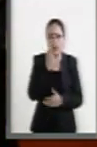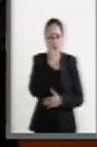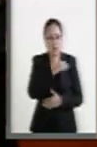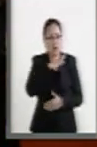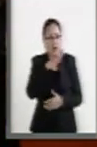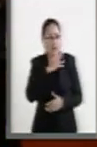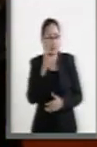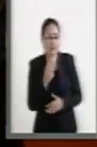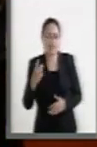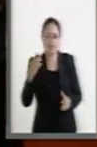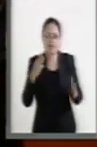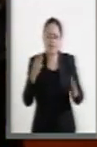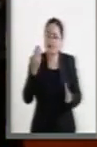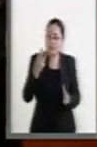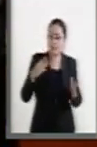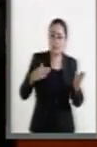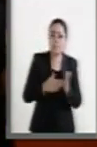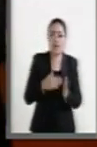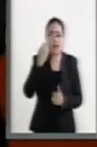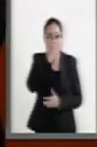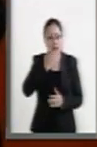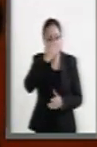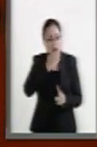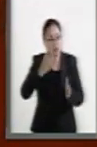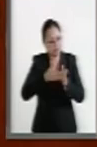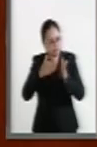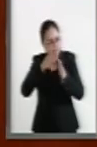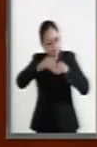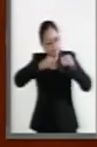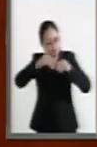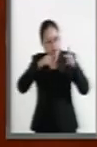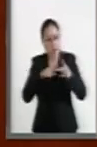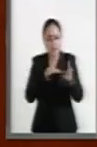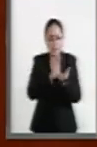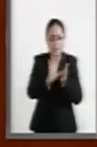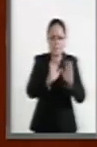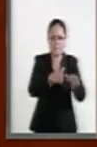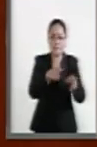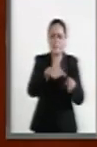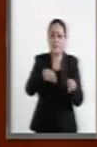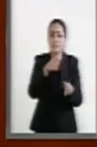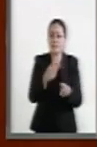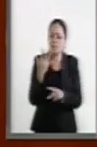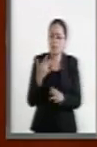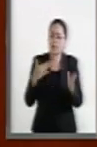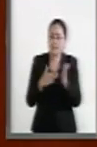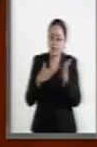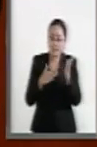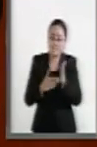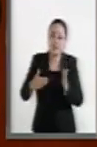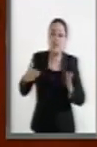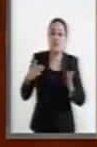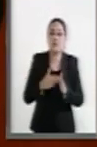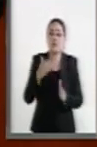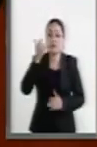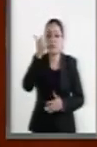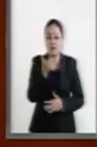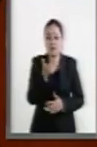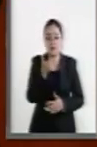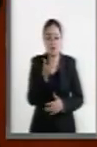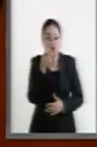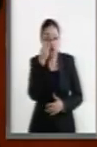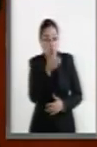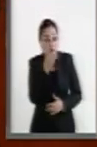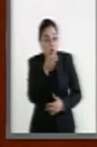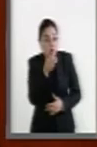a 33 mil planteles educativos y tendrá una inversión de 50 mil millones de pesos o dicho